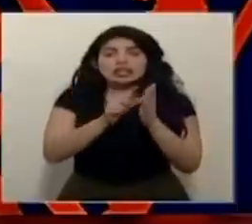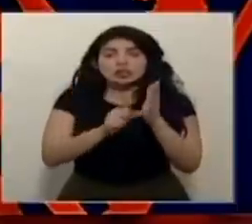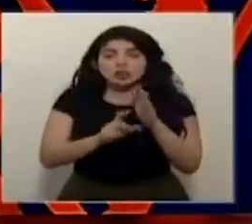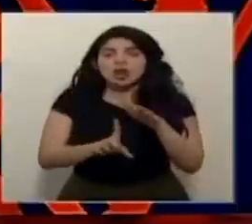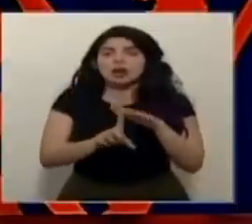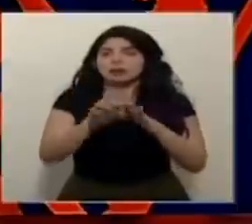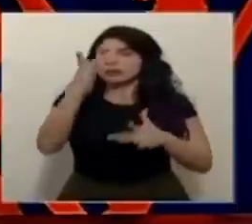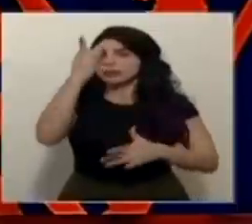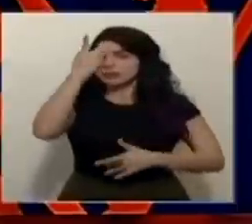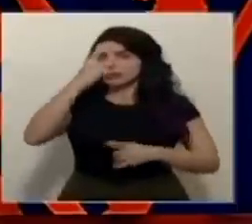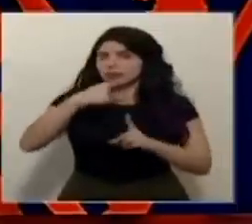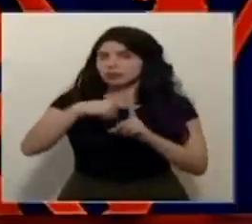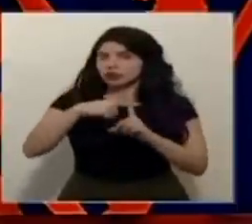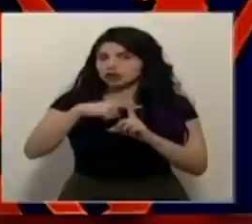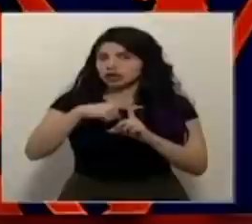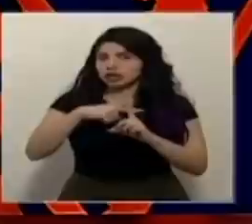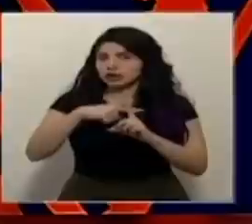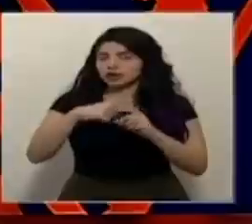positiva,